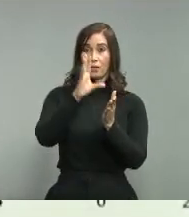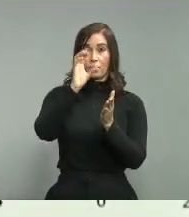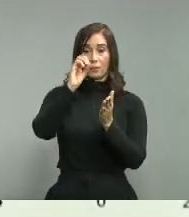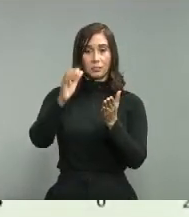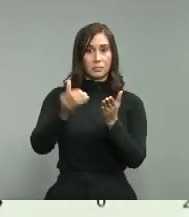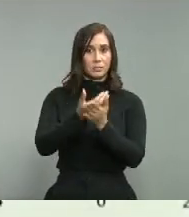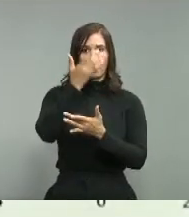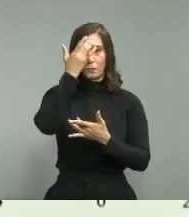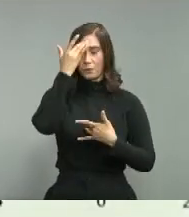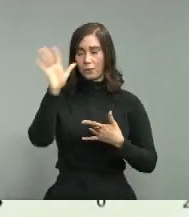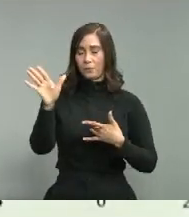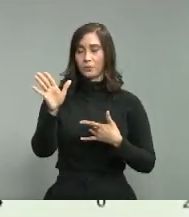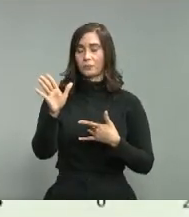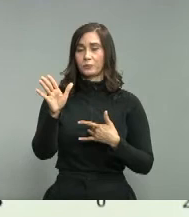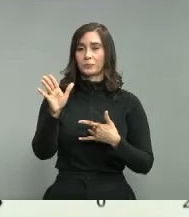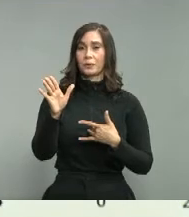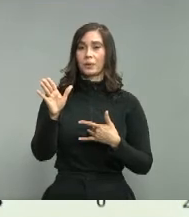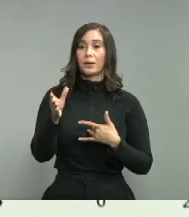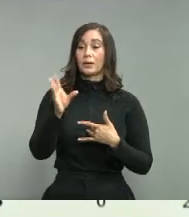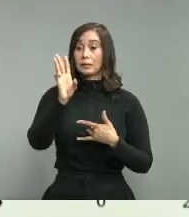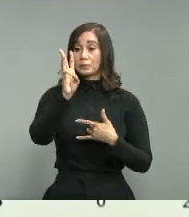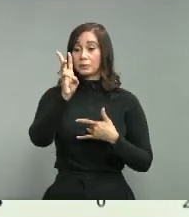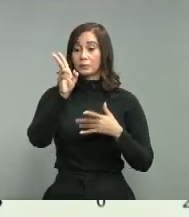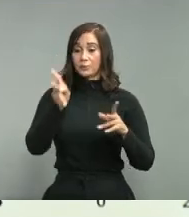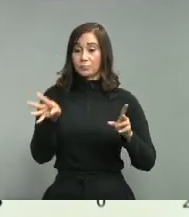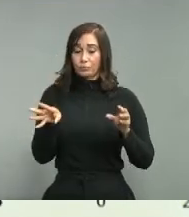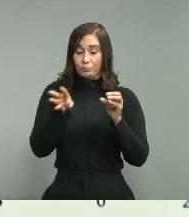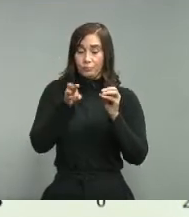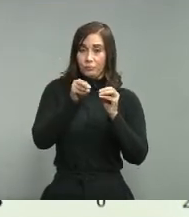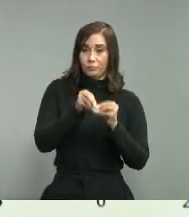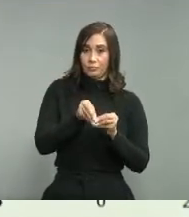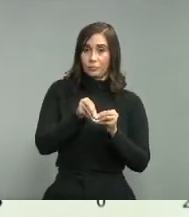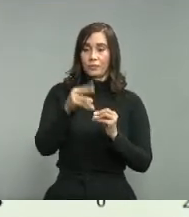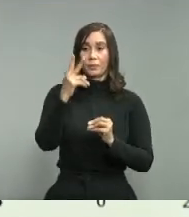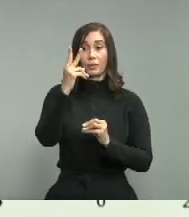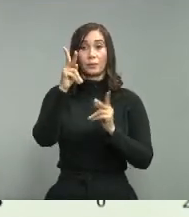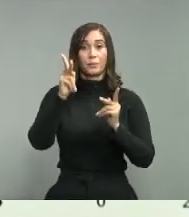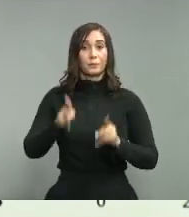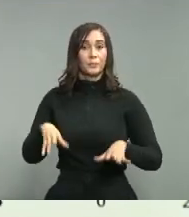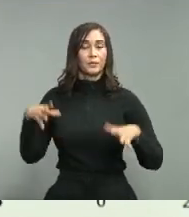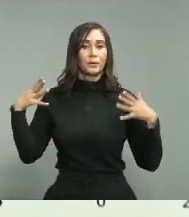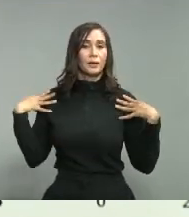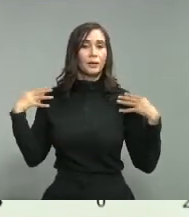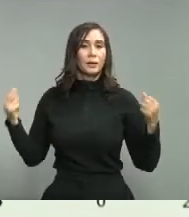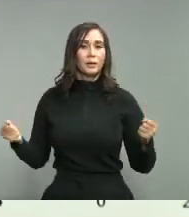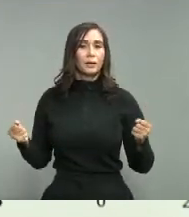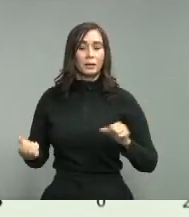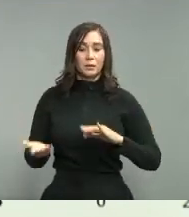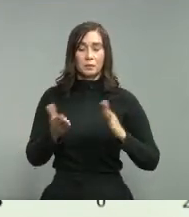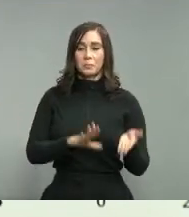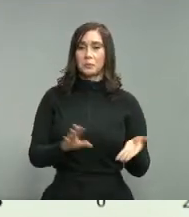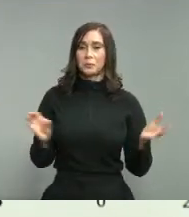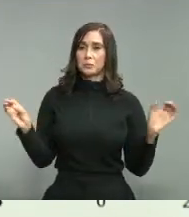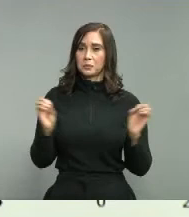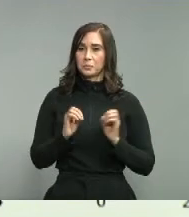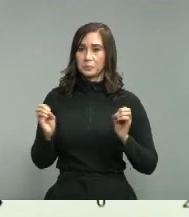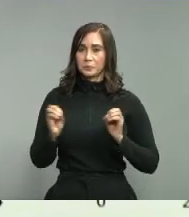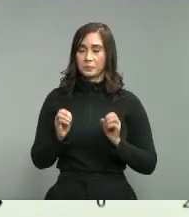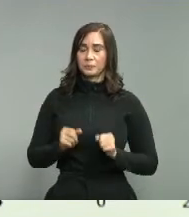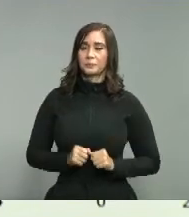casos nuevos 6 acumulados 2 recuperados ningún fallecimiento